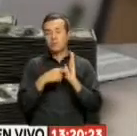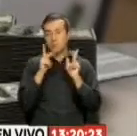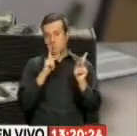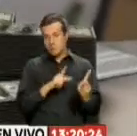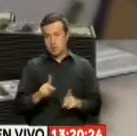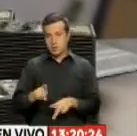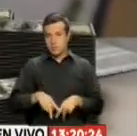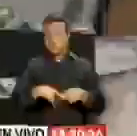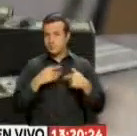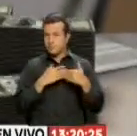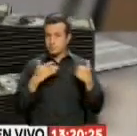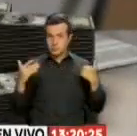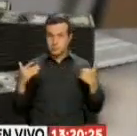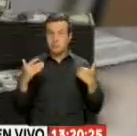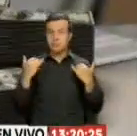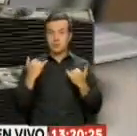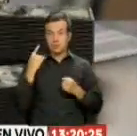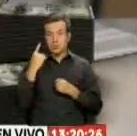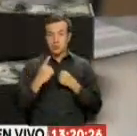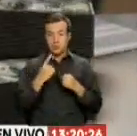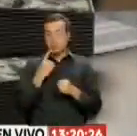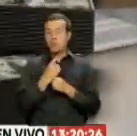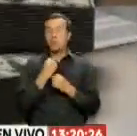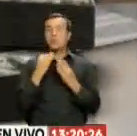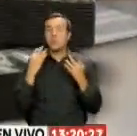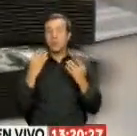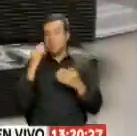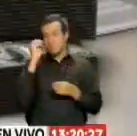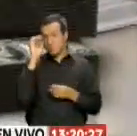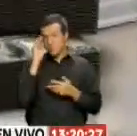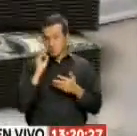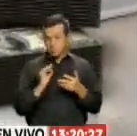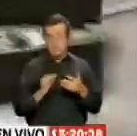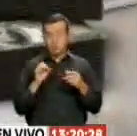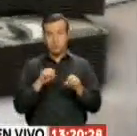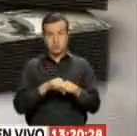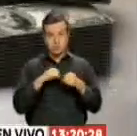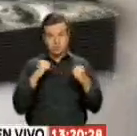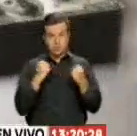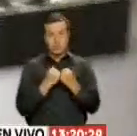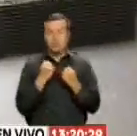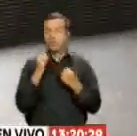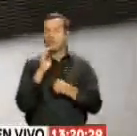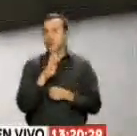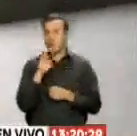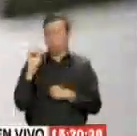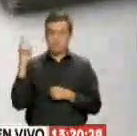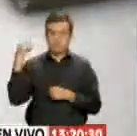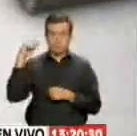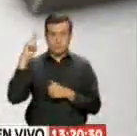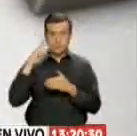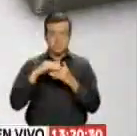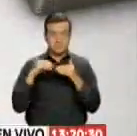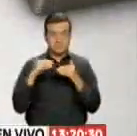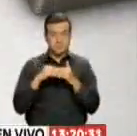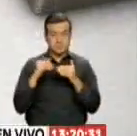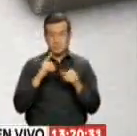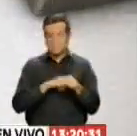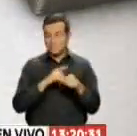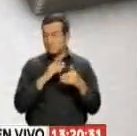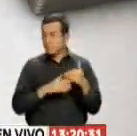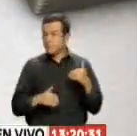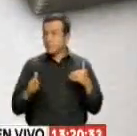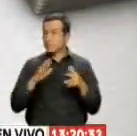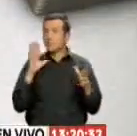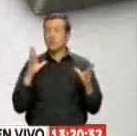el plan Toda una Vida Solo este año se incrementó el presupuesto del área social En 400 millones de dólares Se extenderá la